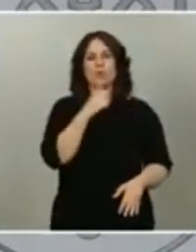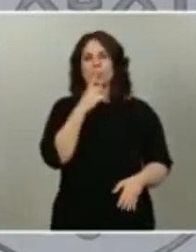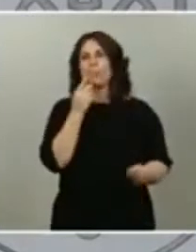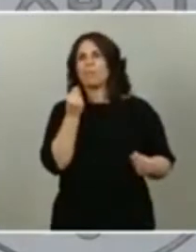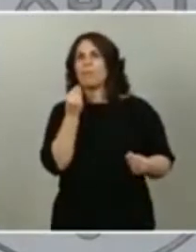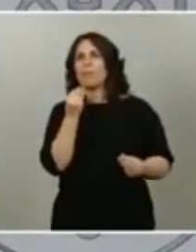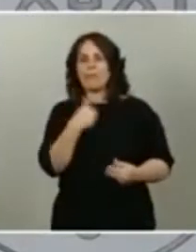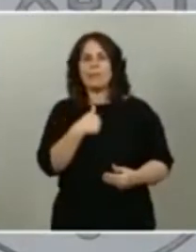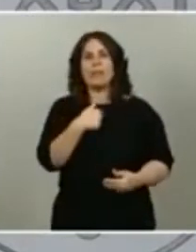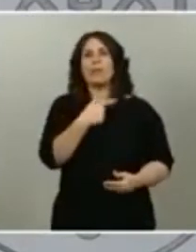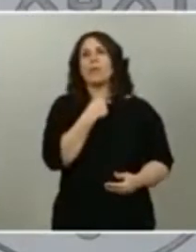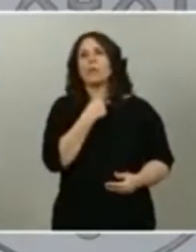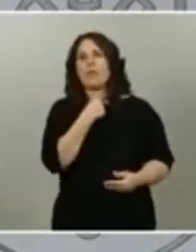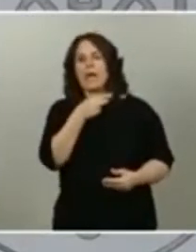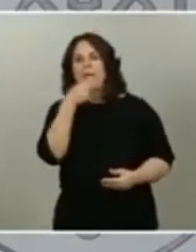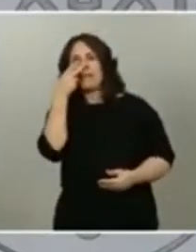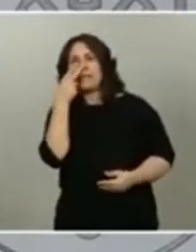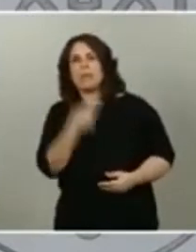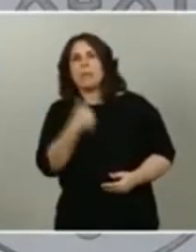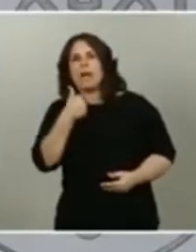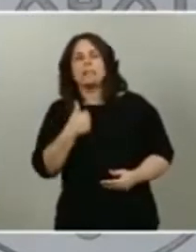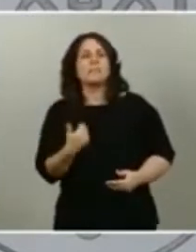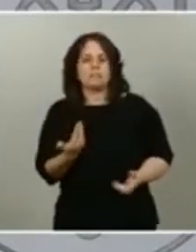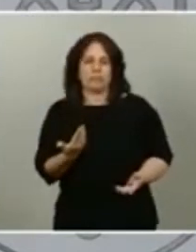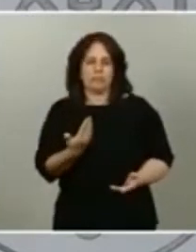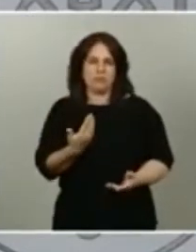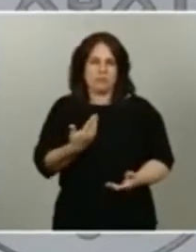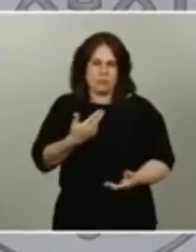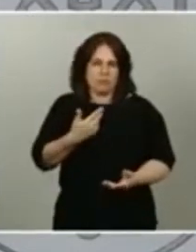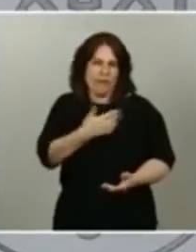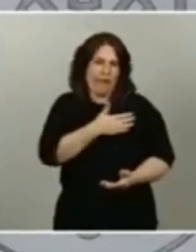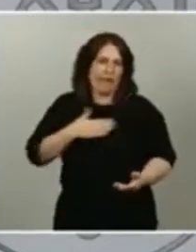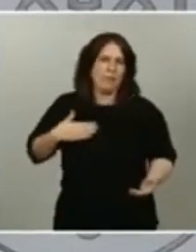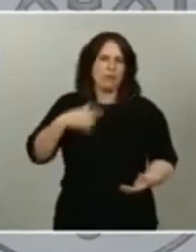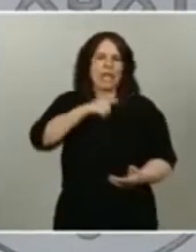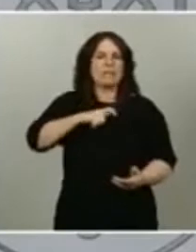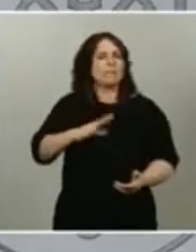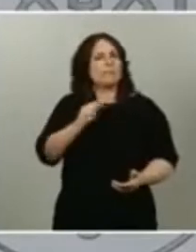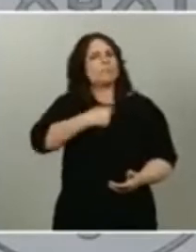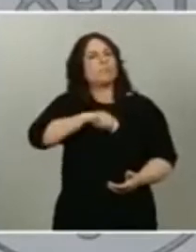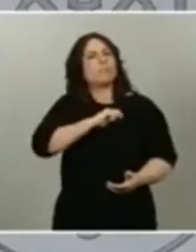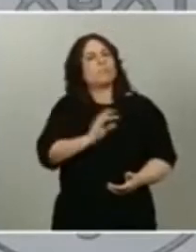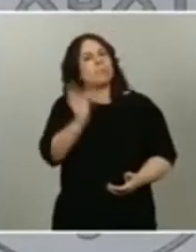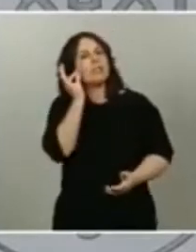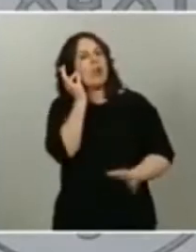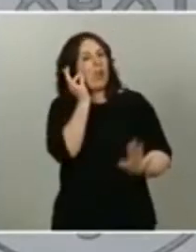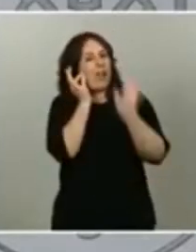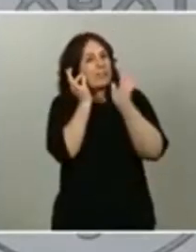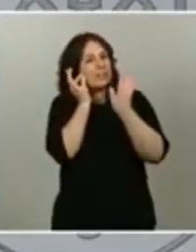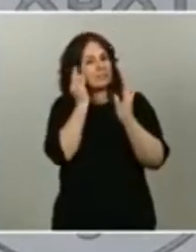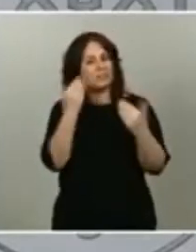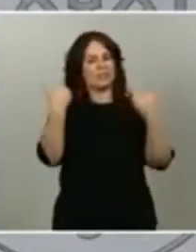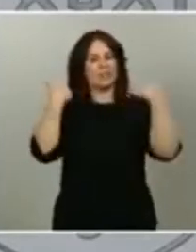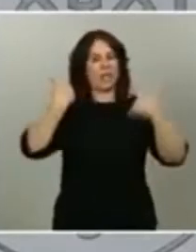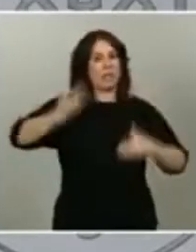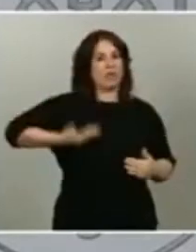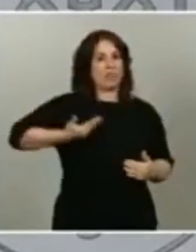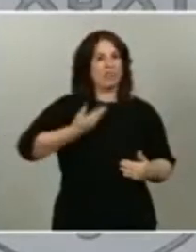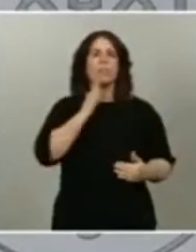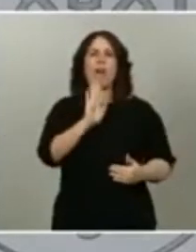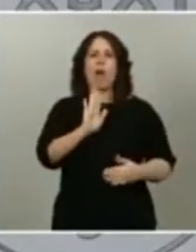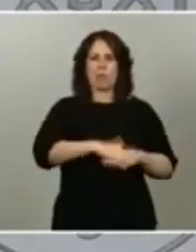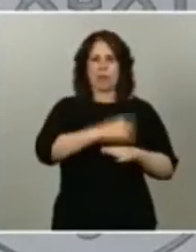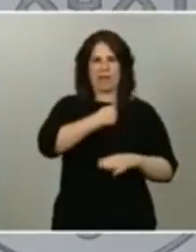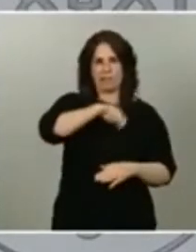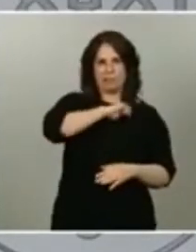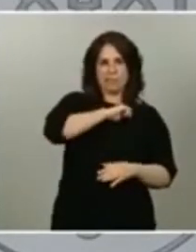sin duda queremos que cuantas más españolas estén ocupando posiciones de relevancia mejor para nuestro país y mejor también y